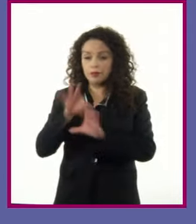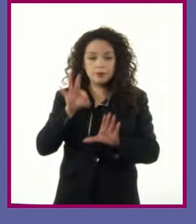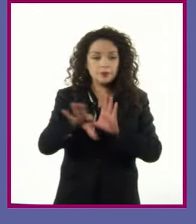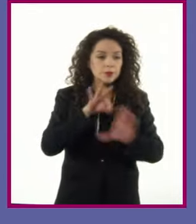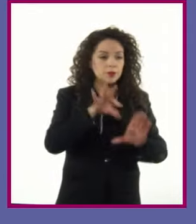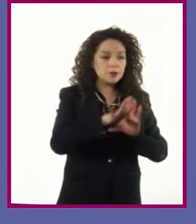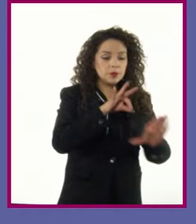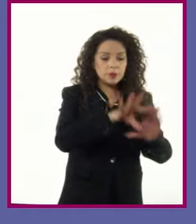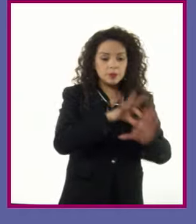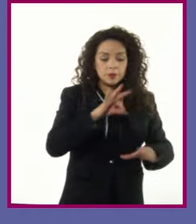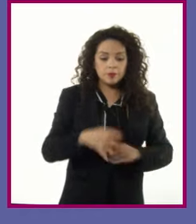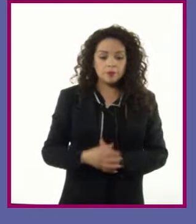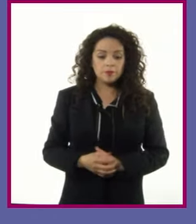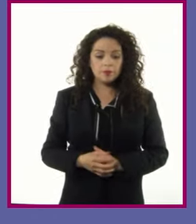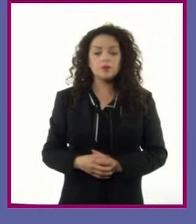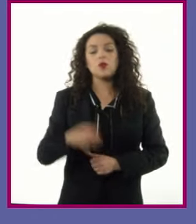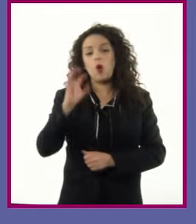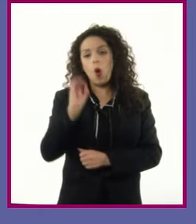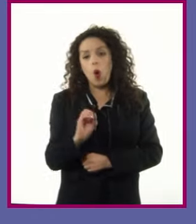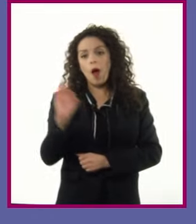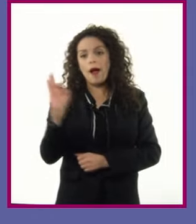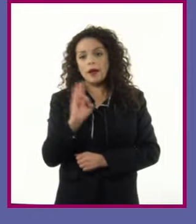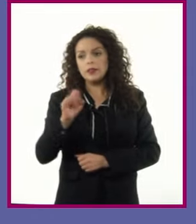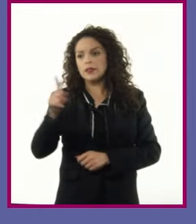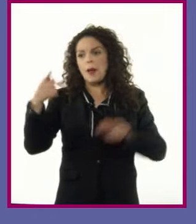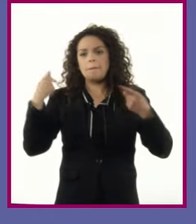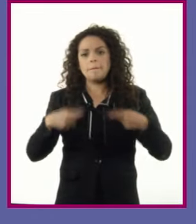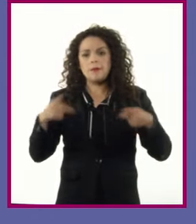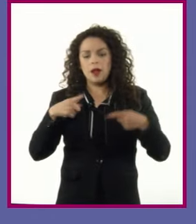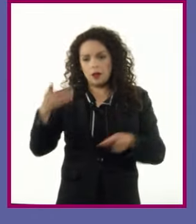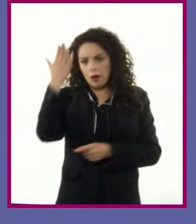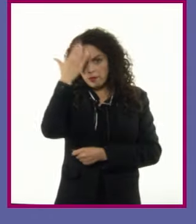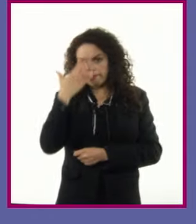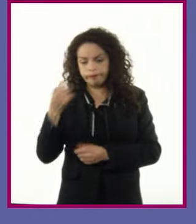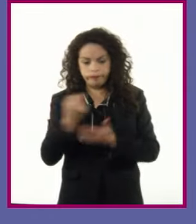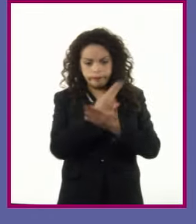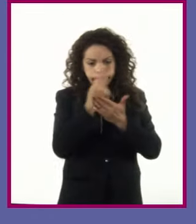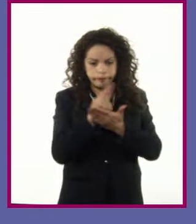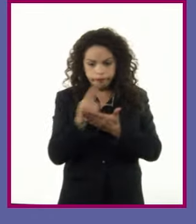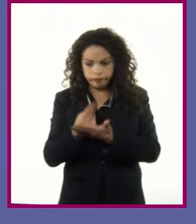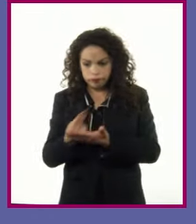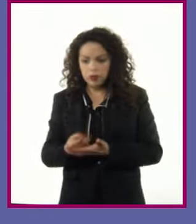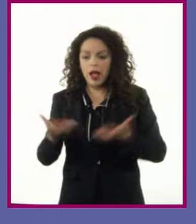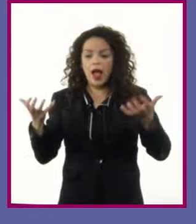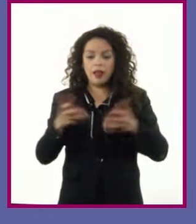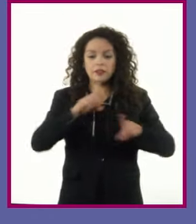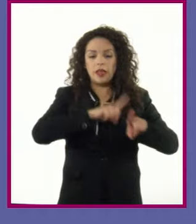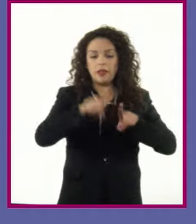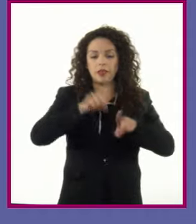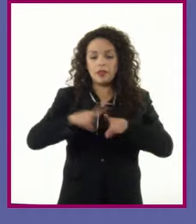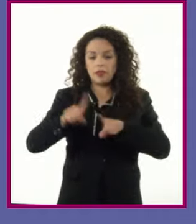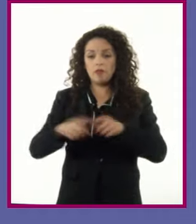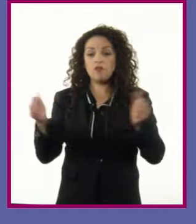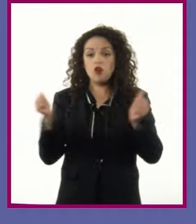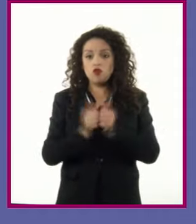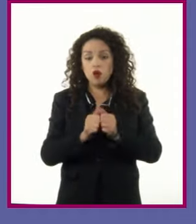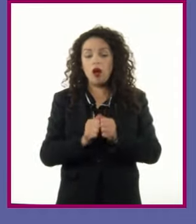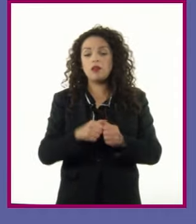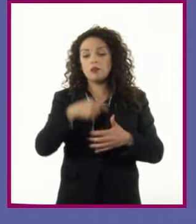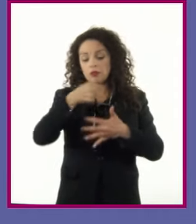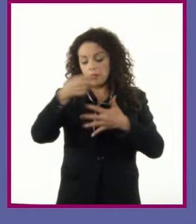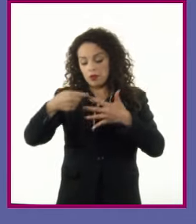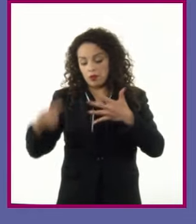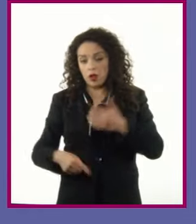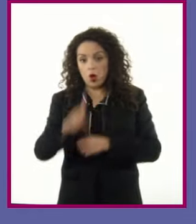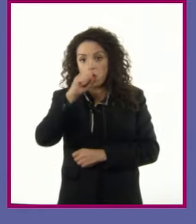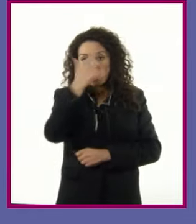acceso O solicita a un ilustrador que desarrolle cierta cantidad de ilustraciones con las especificaciones de cada